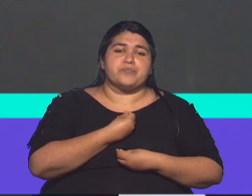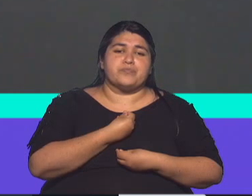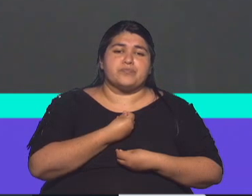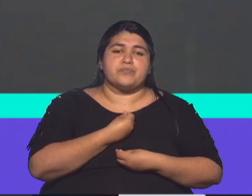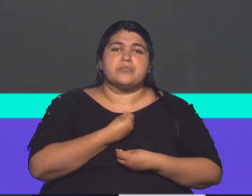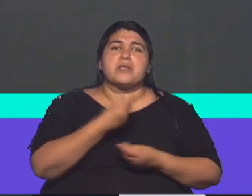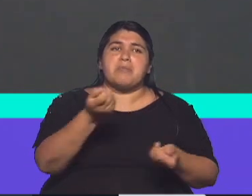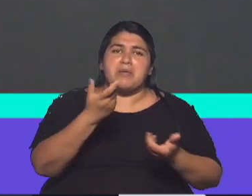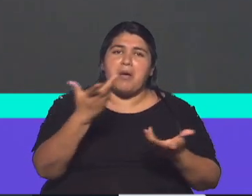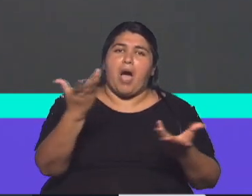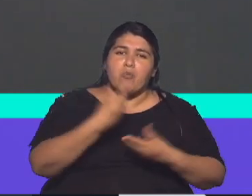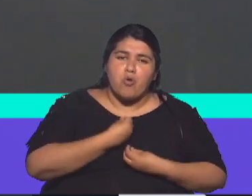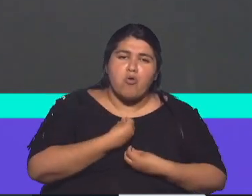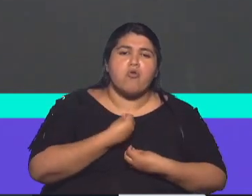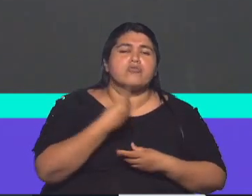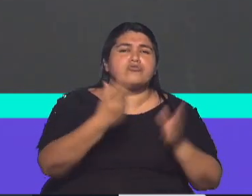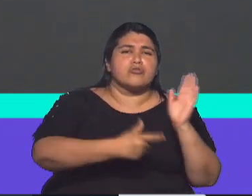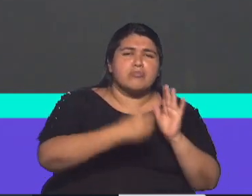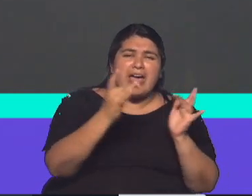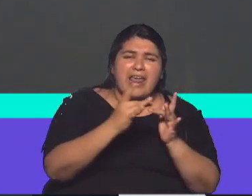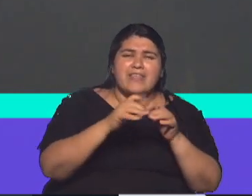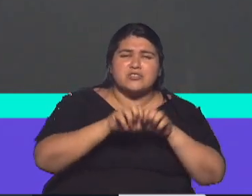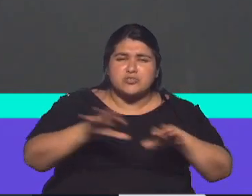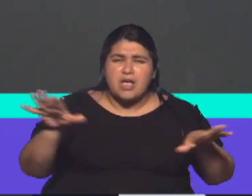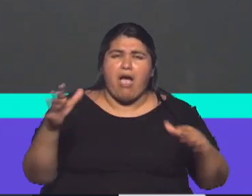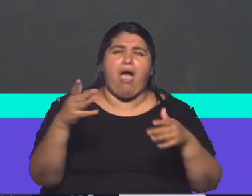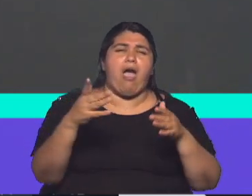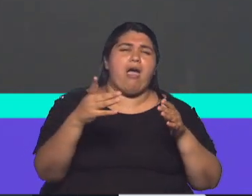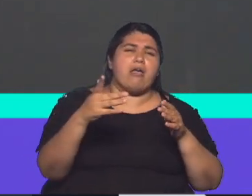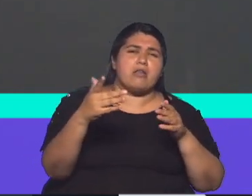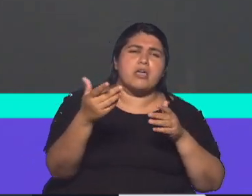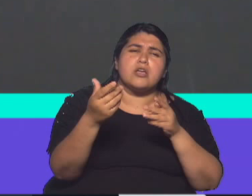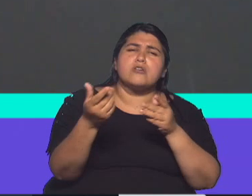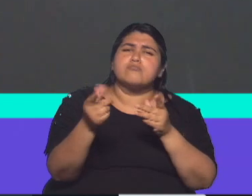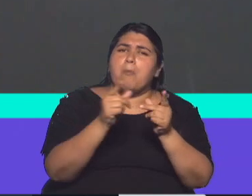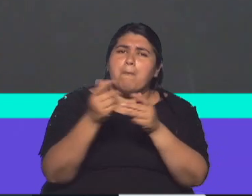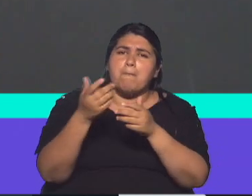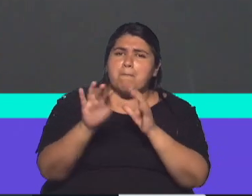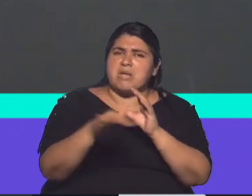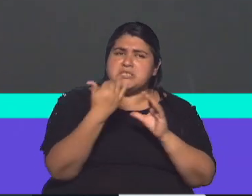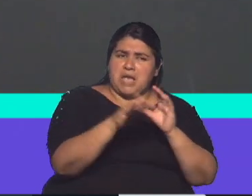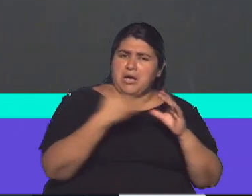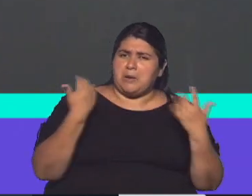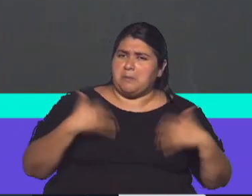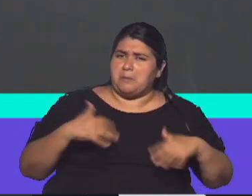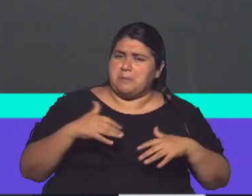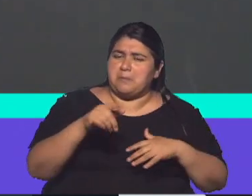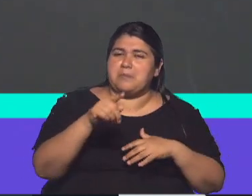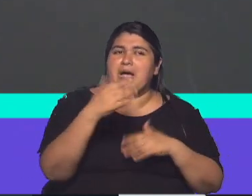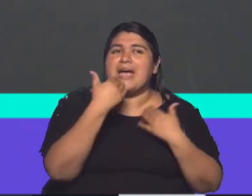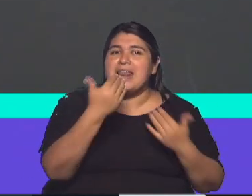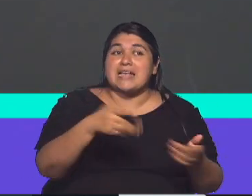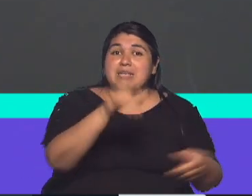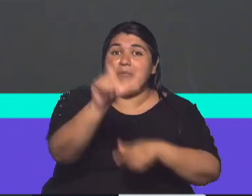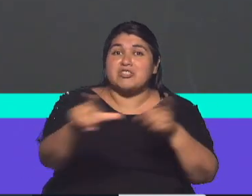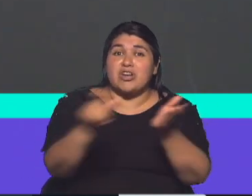me brindaron, las redes sociales en todos lados, mucha gente me escribió, así que también a toda esa gente que me